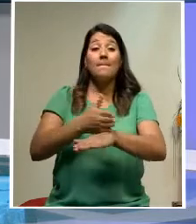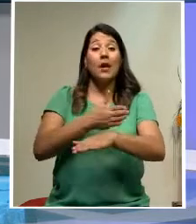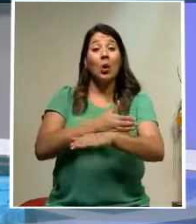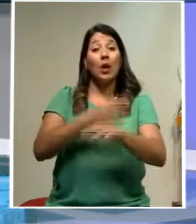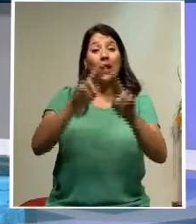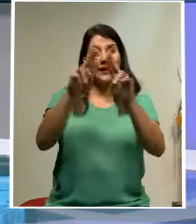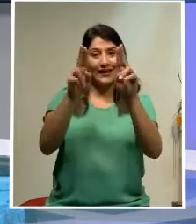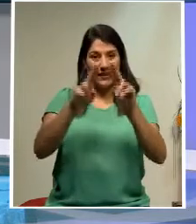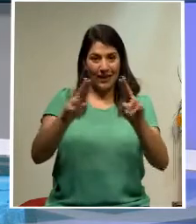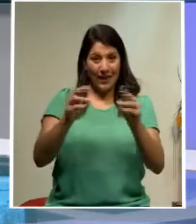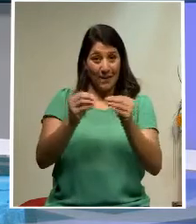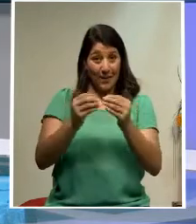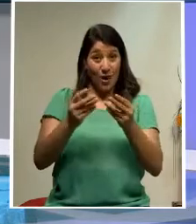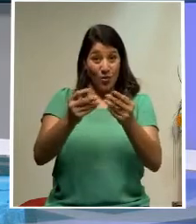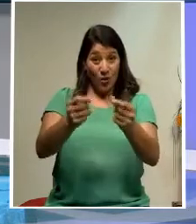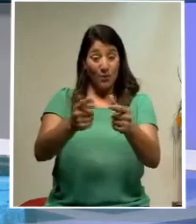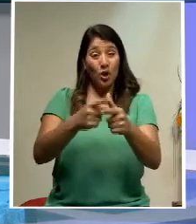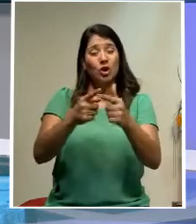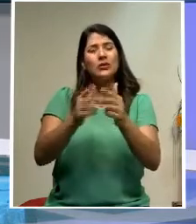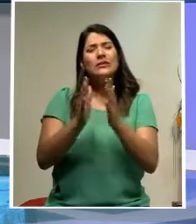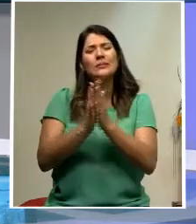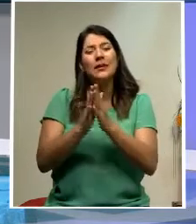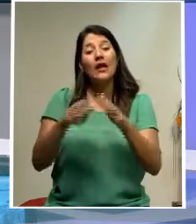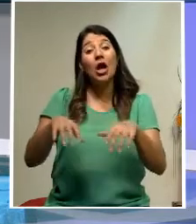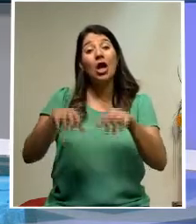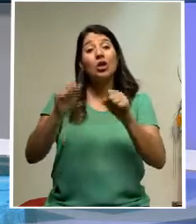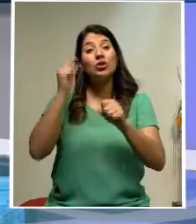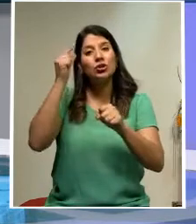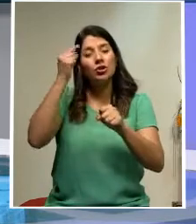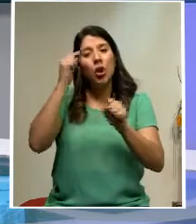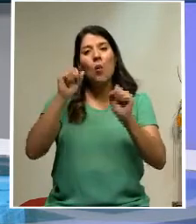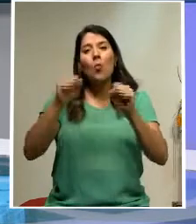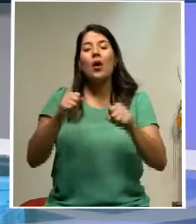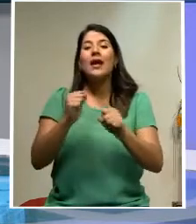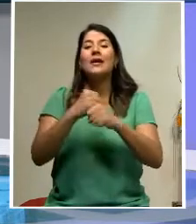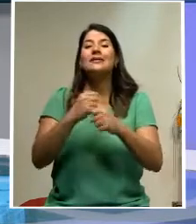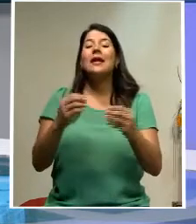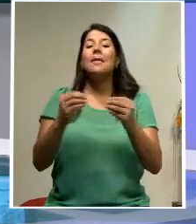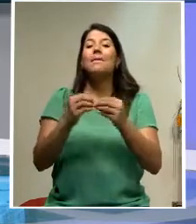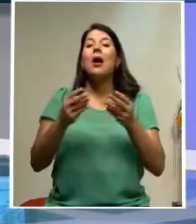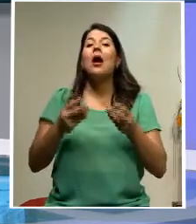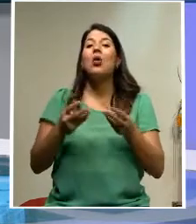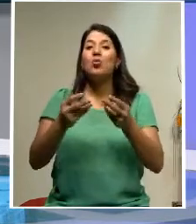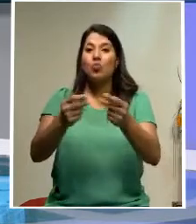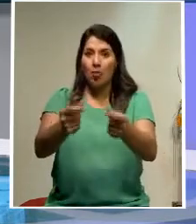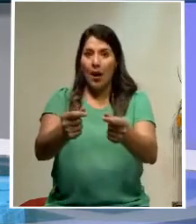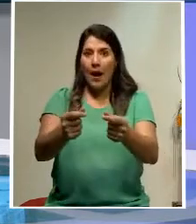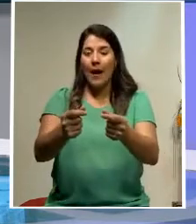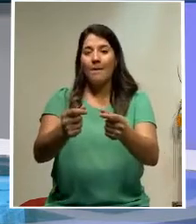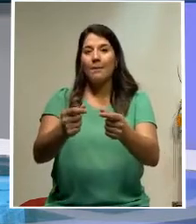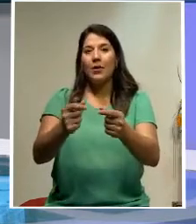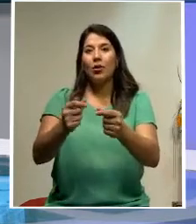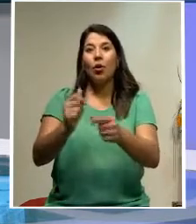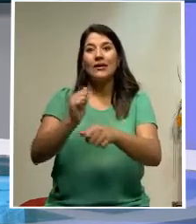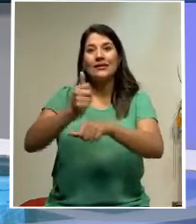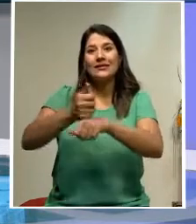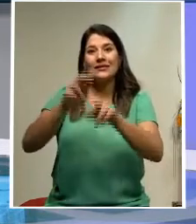lo que solicitan al Poder Ejecutivo acelerar la entrada en la vigencia de la red 5G.